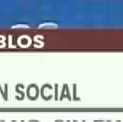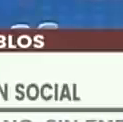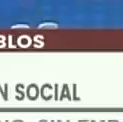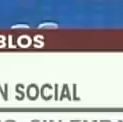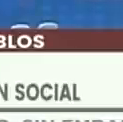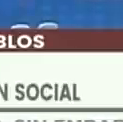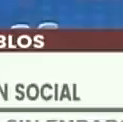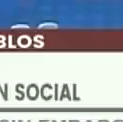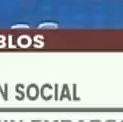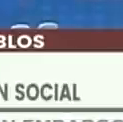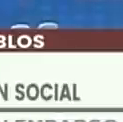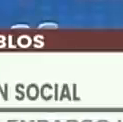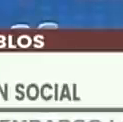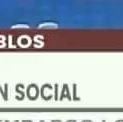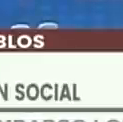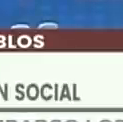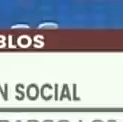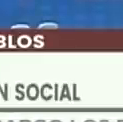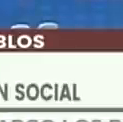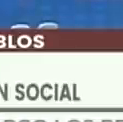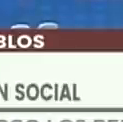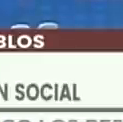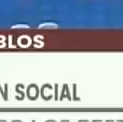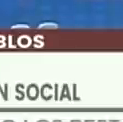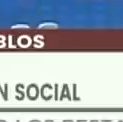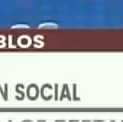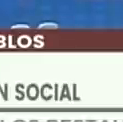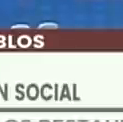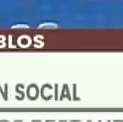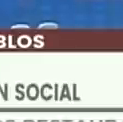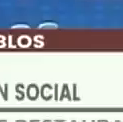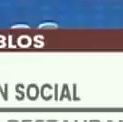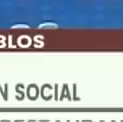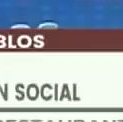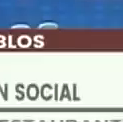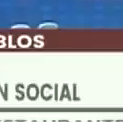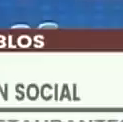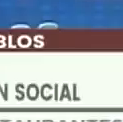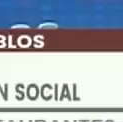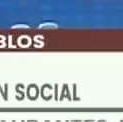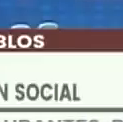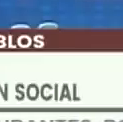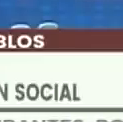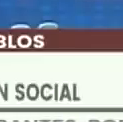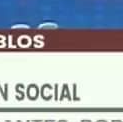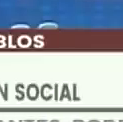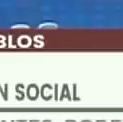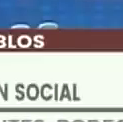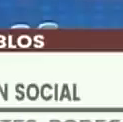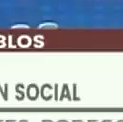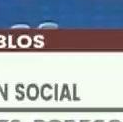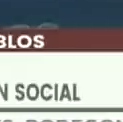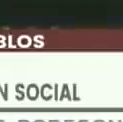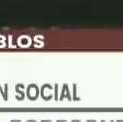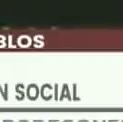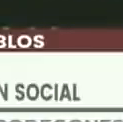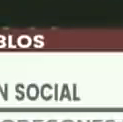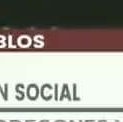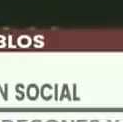estamos dando el primer paso hoy. Tenemos 148 invitados internacionales.